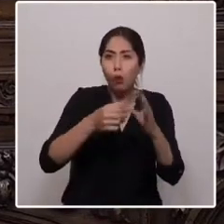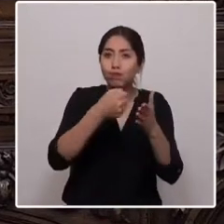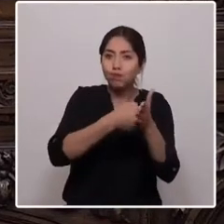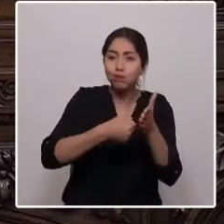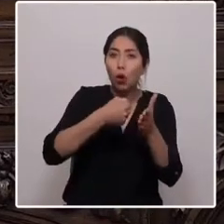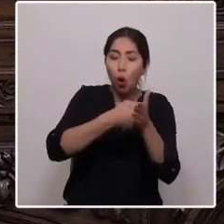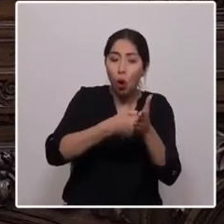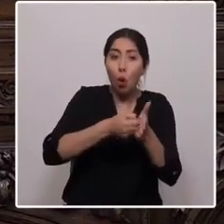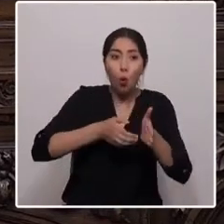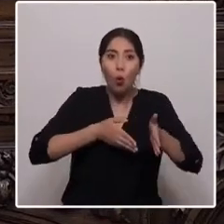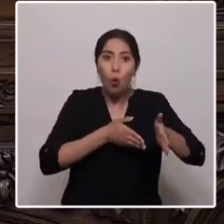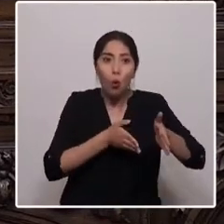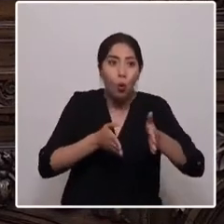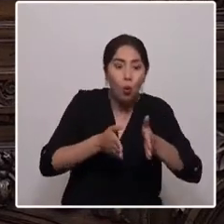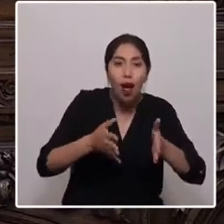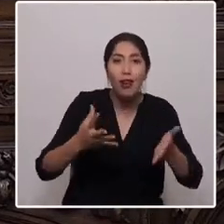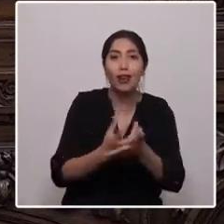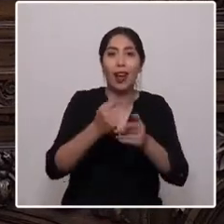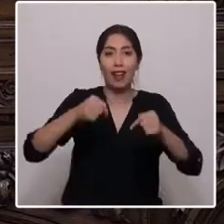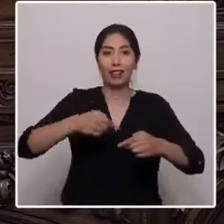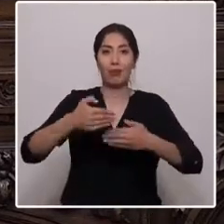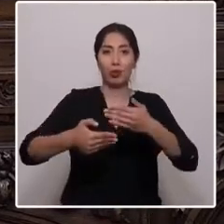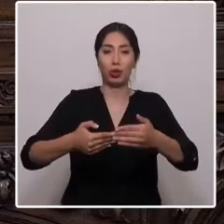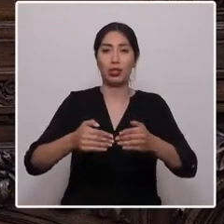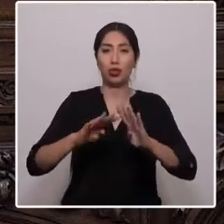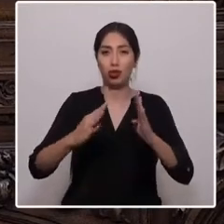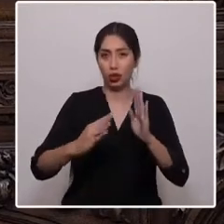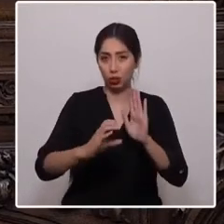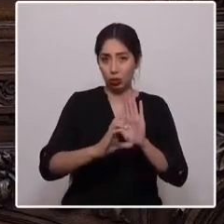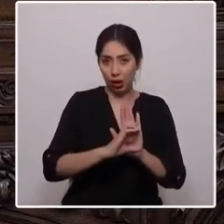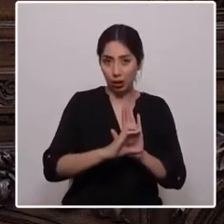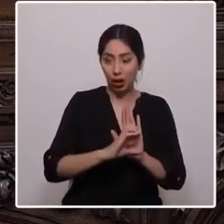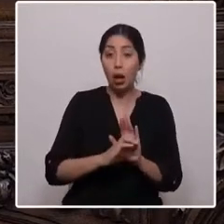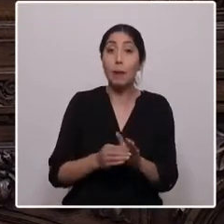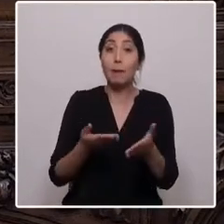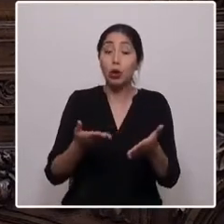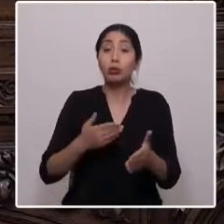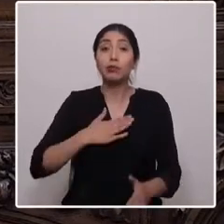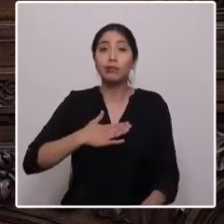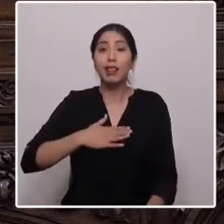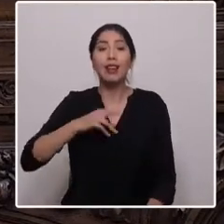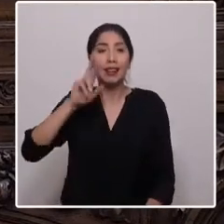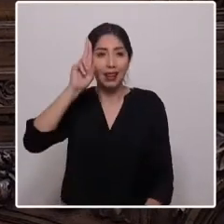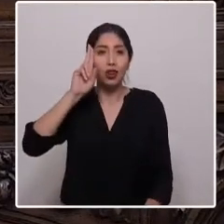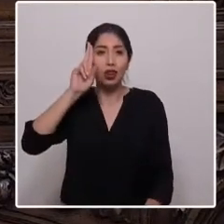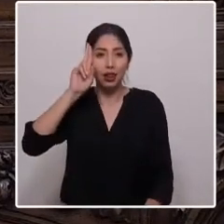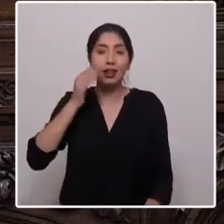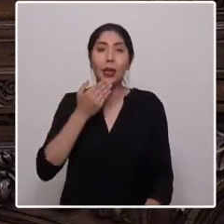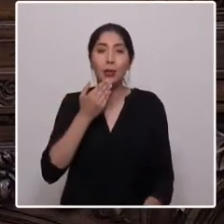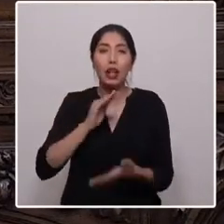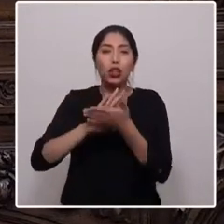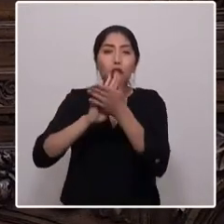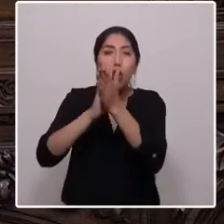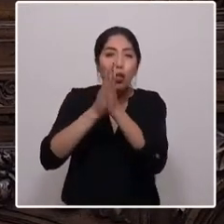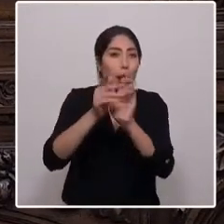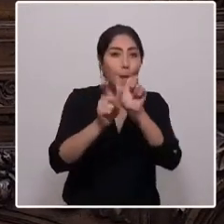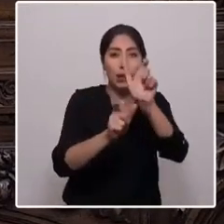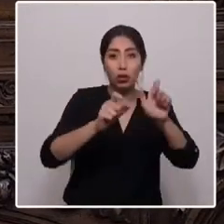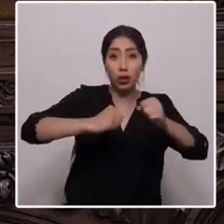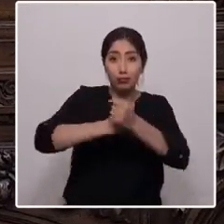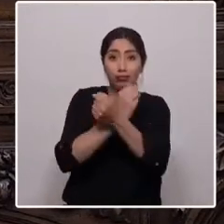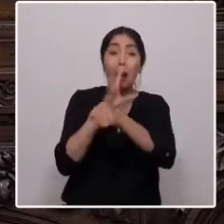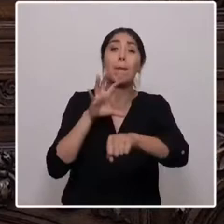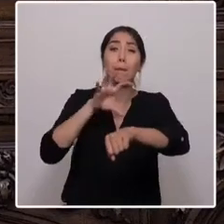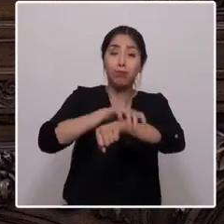proceso constituyente. Es por eso que también quiero recordar a todas las personas que están privadas de libertad por luchar y hacer esto